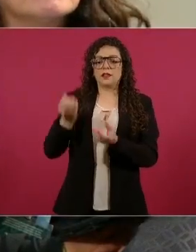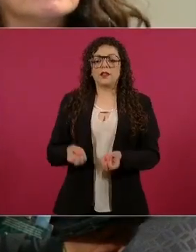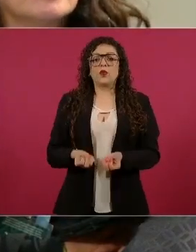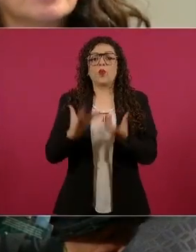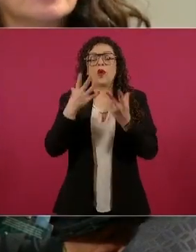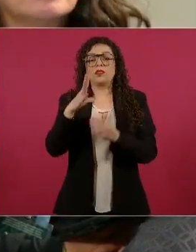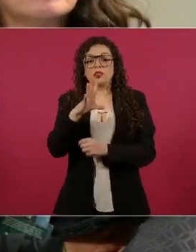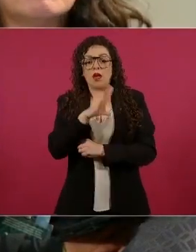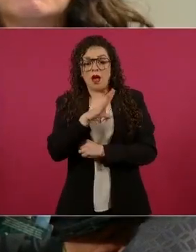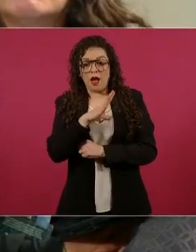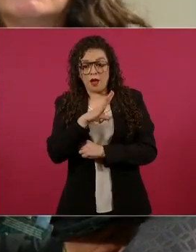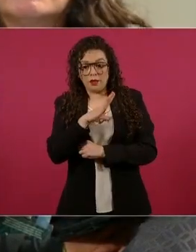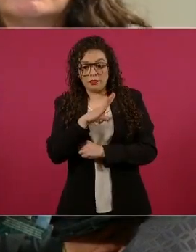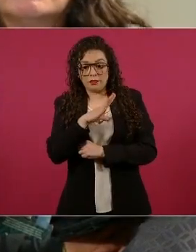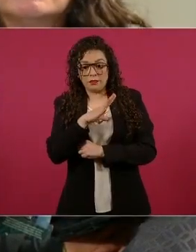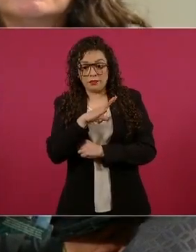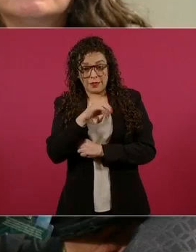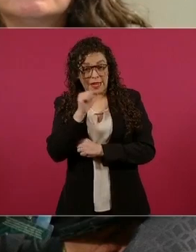¿Quieren saberlo?